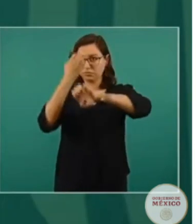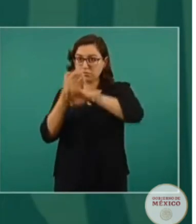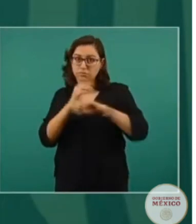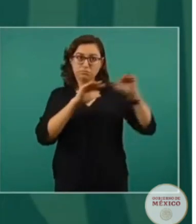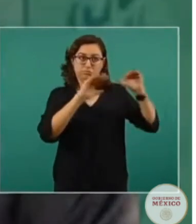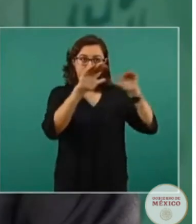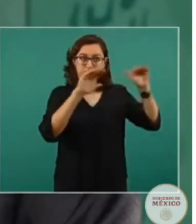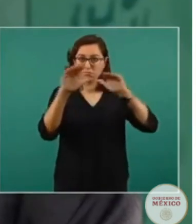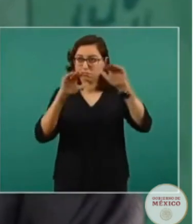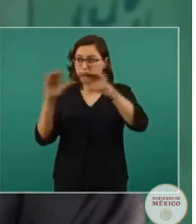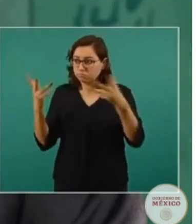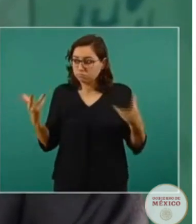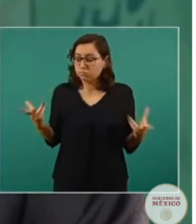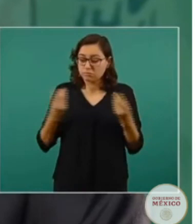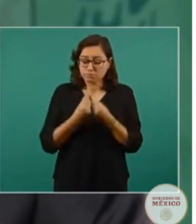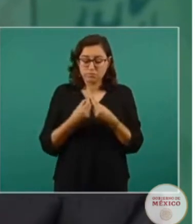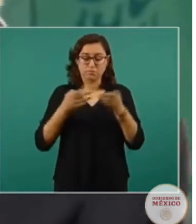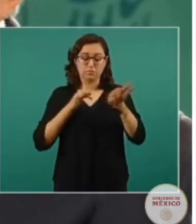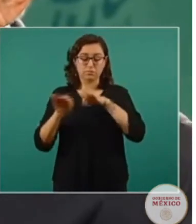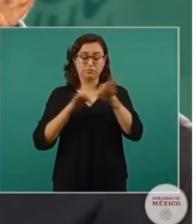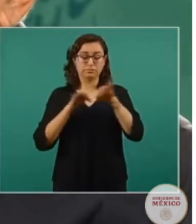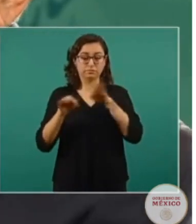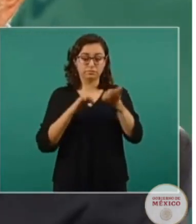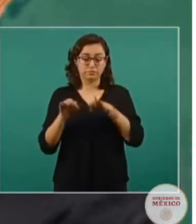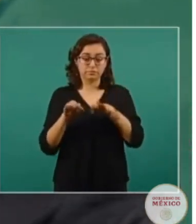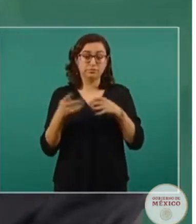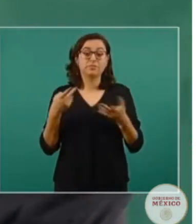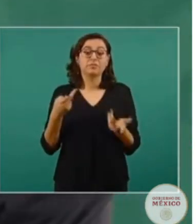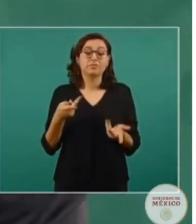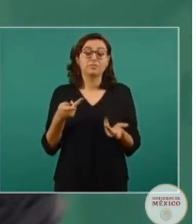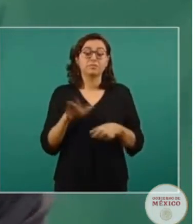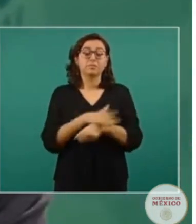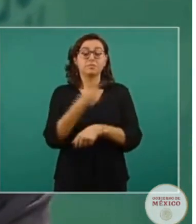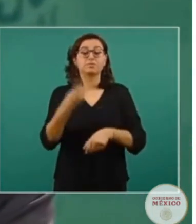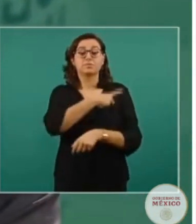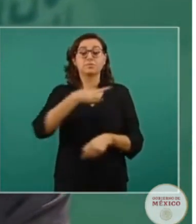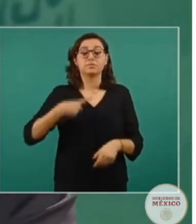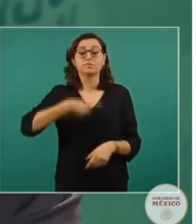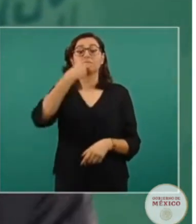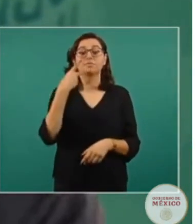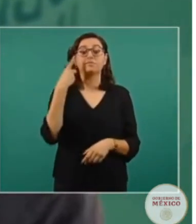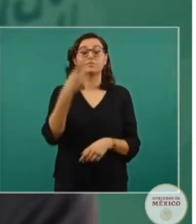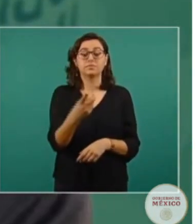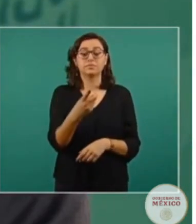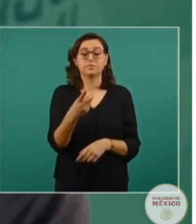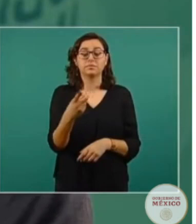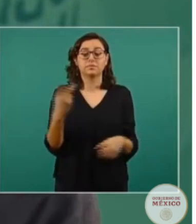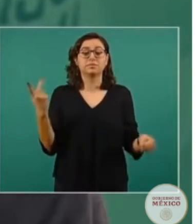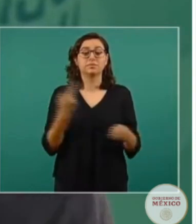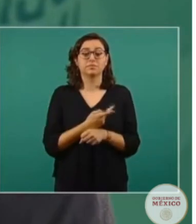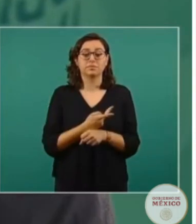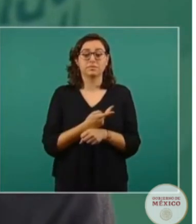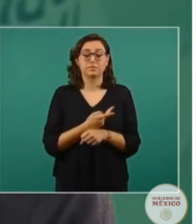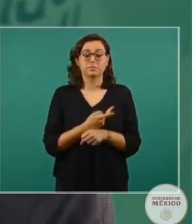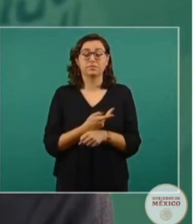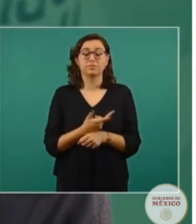porque también debe saberse que estos